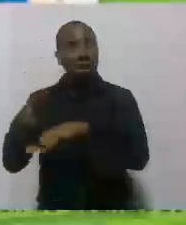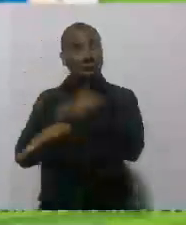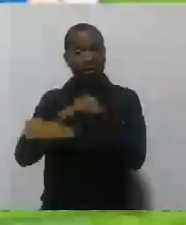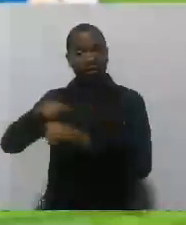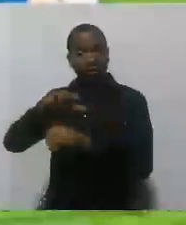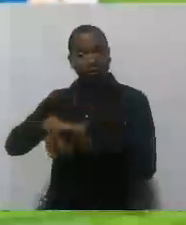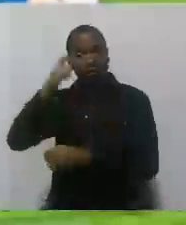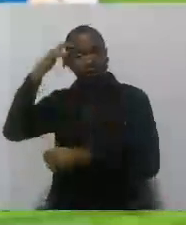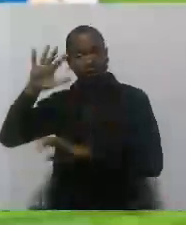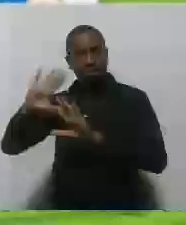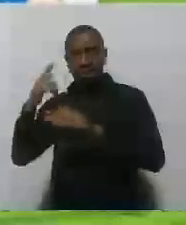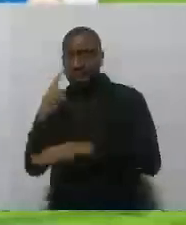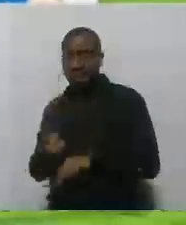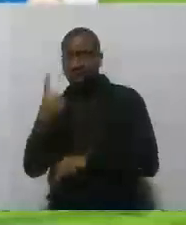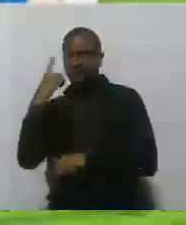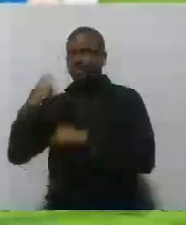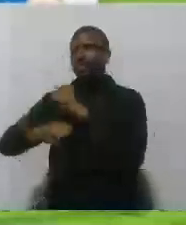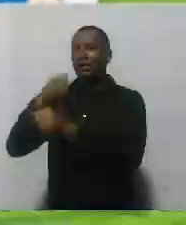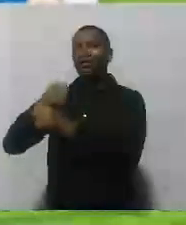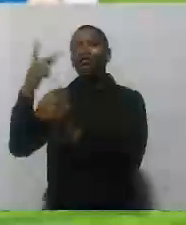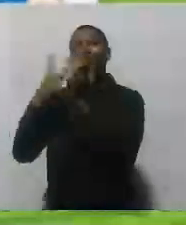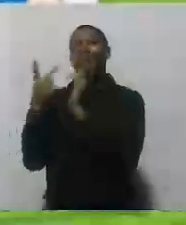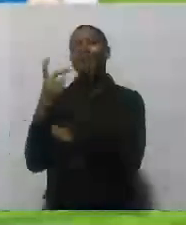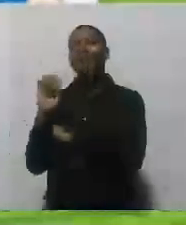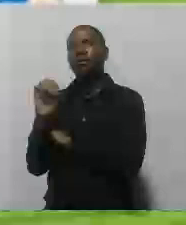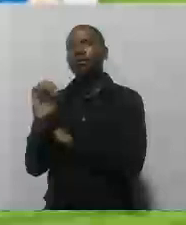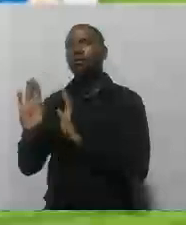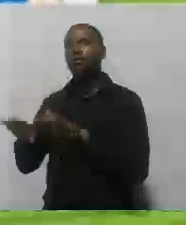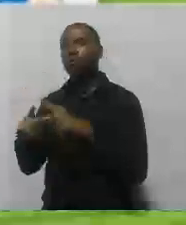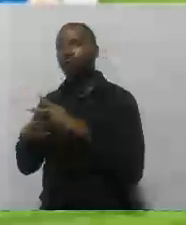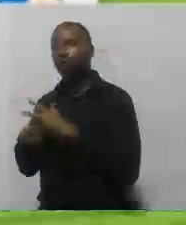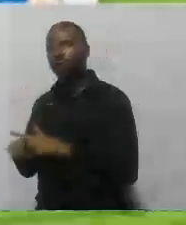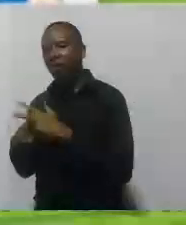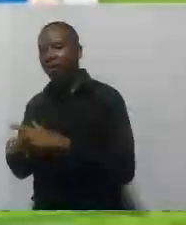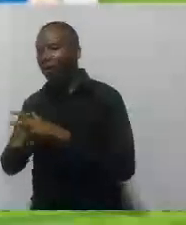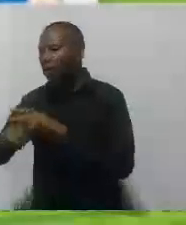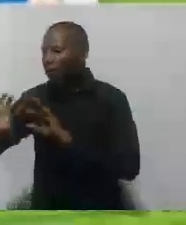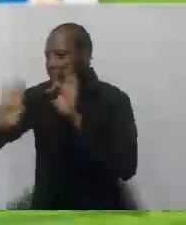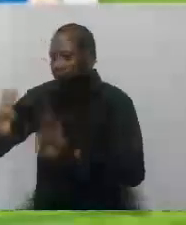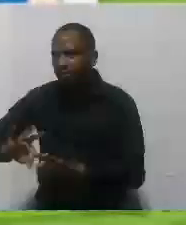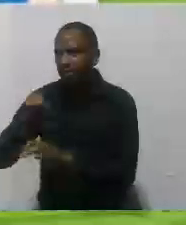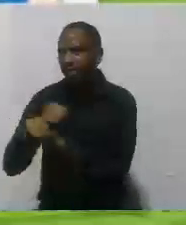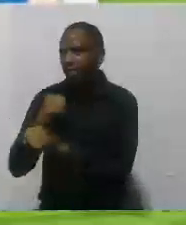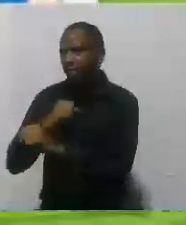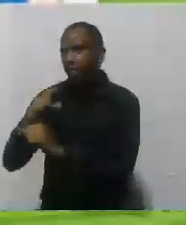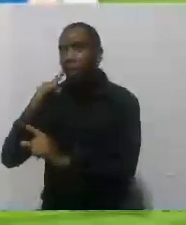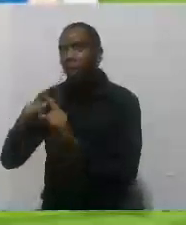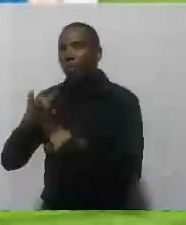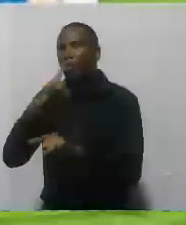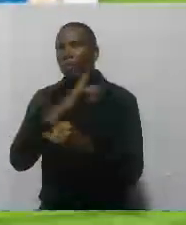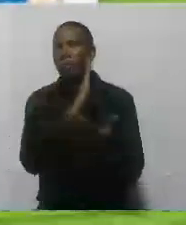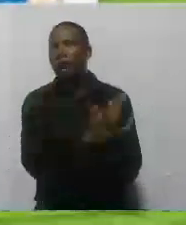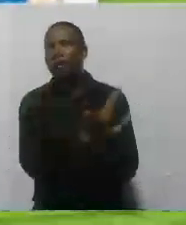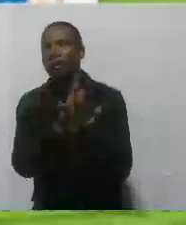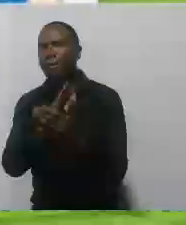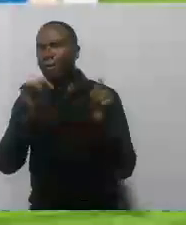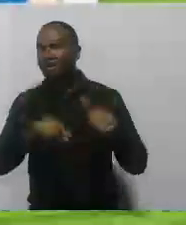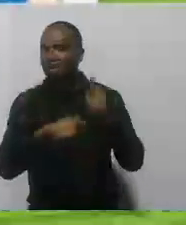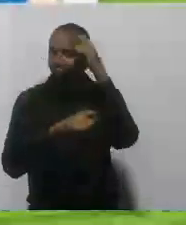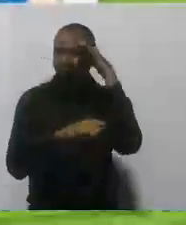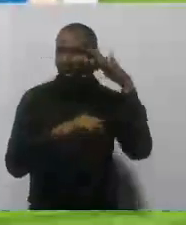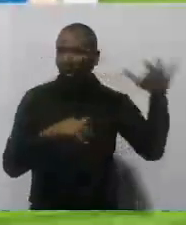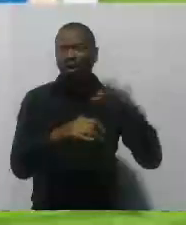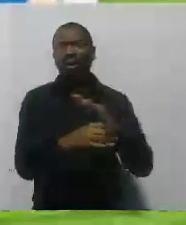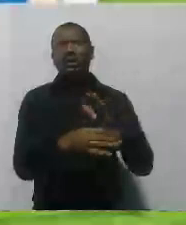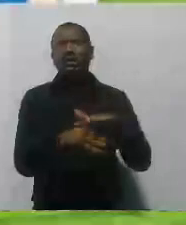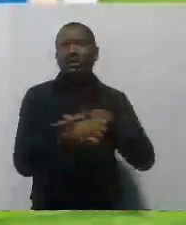Cartagena, una de las grandes herramientas que ha servido para mitigar tanto riesgo y desastre que nos ha tocado en estos cuatro